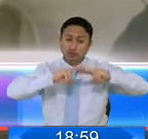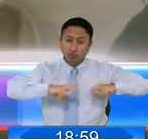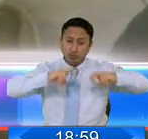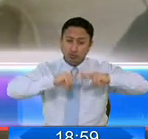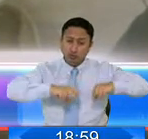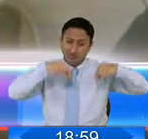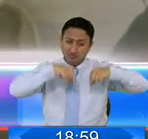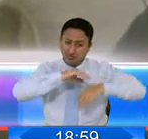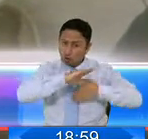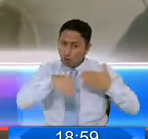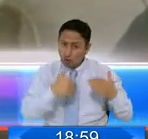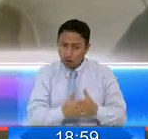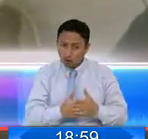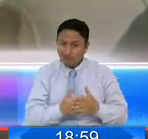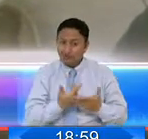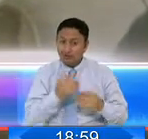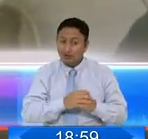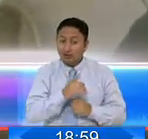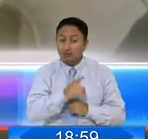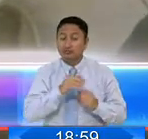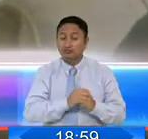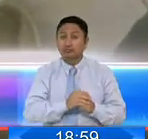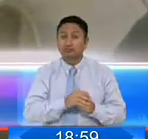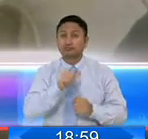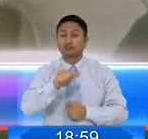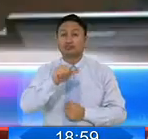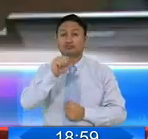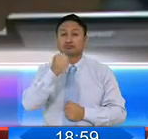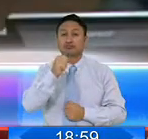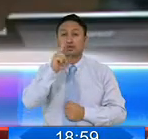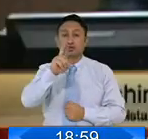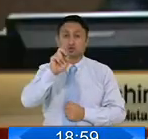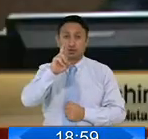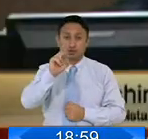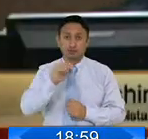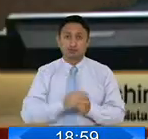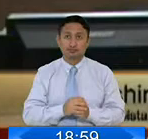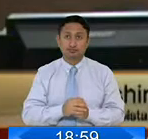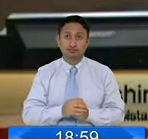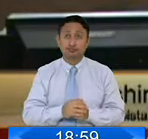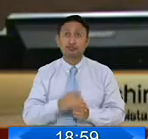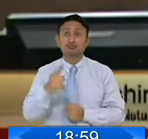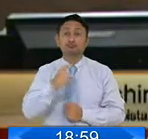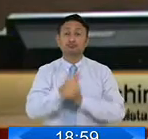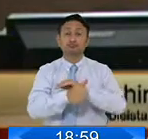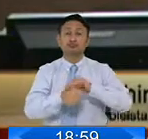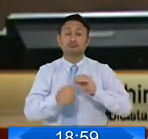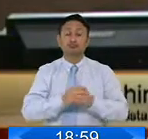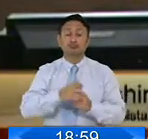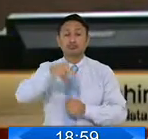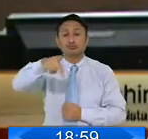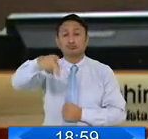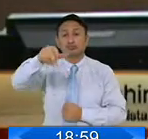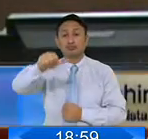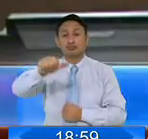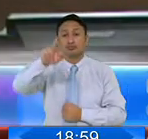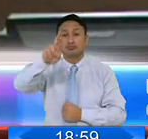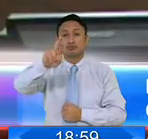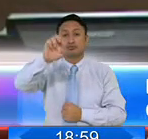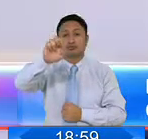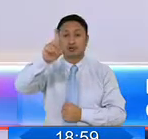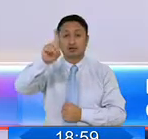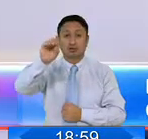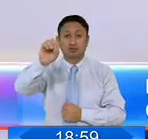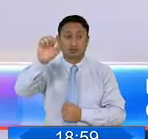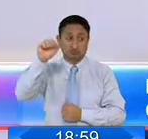interlocutores, al asambleísta Azuero y al asambleísta Mendoza. El asambleísta por Galapagos, Washington Paredes, también confirmó que